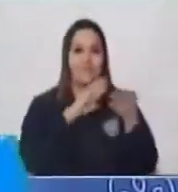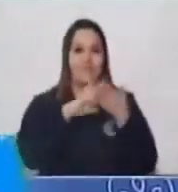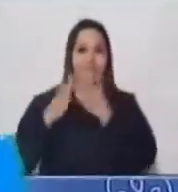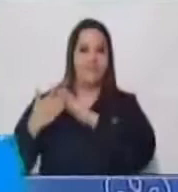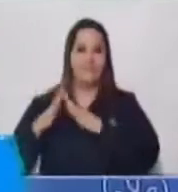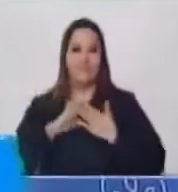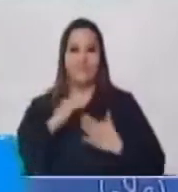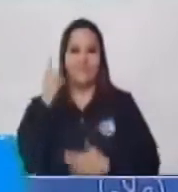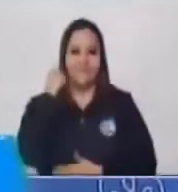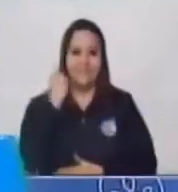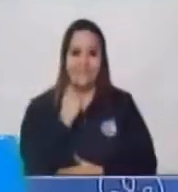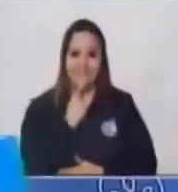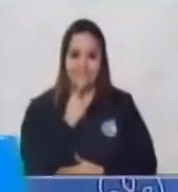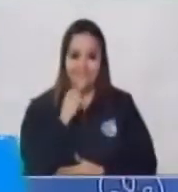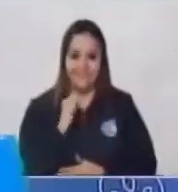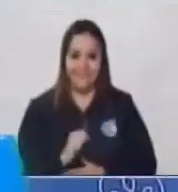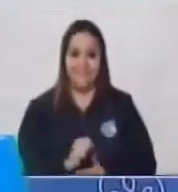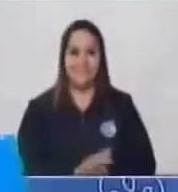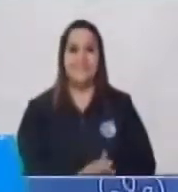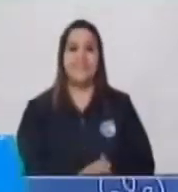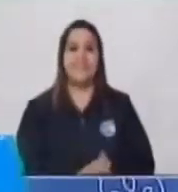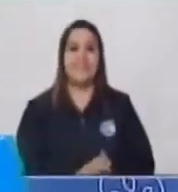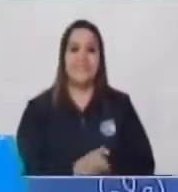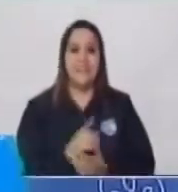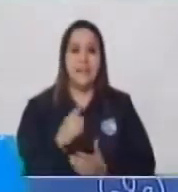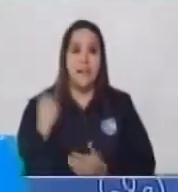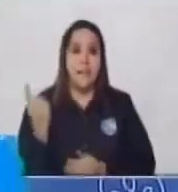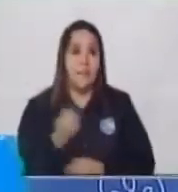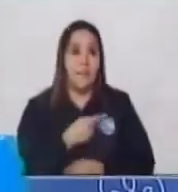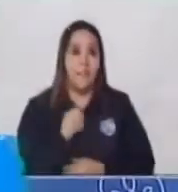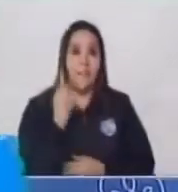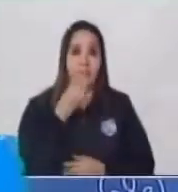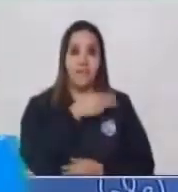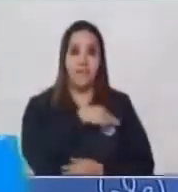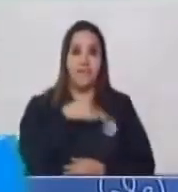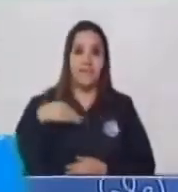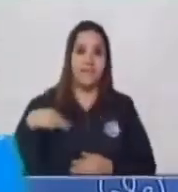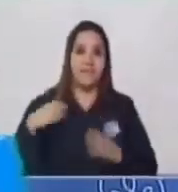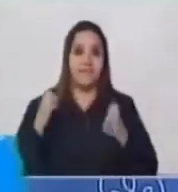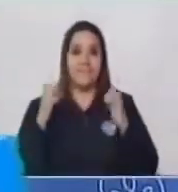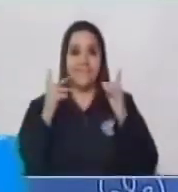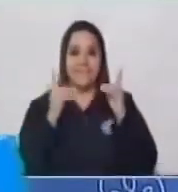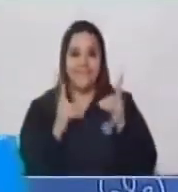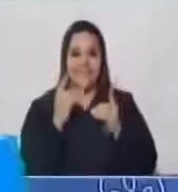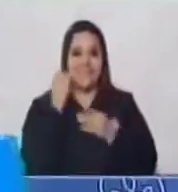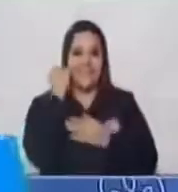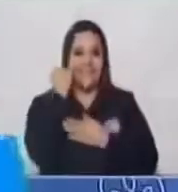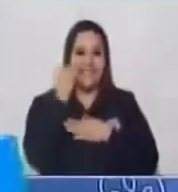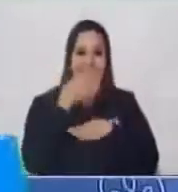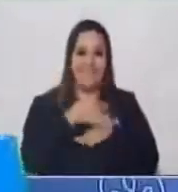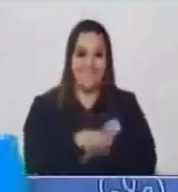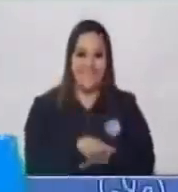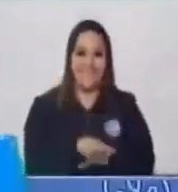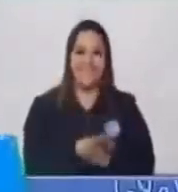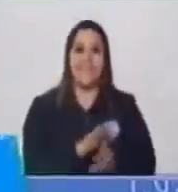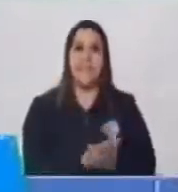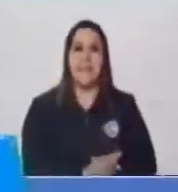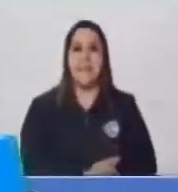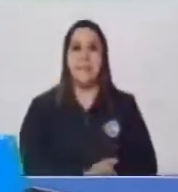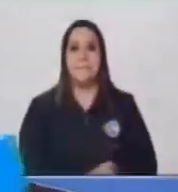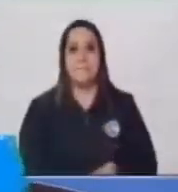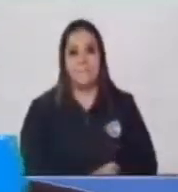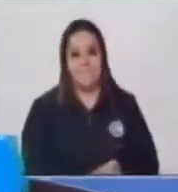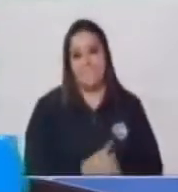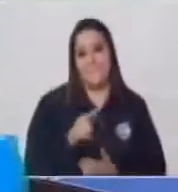a nuestros niños con discapacidad auditiva Somos un Ministerio de Educación inclusivo Vamos a